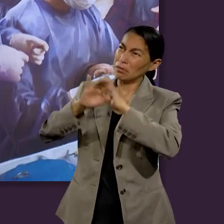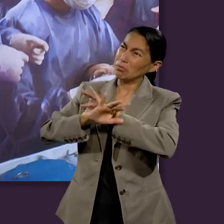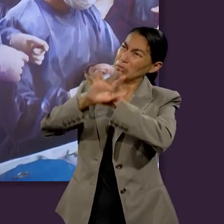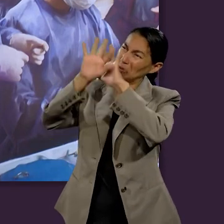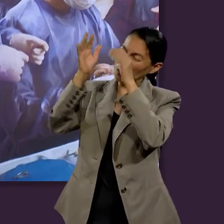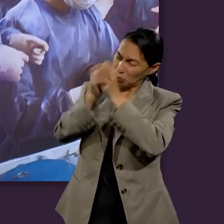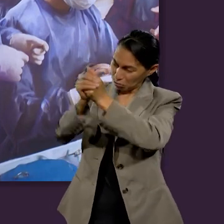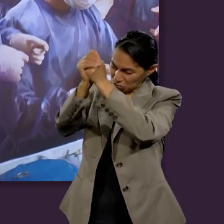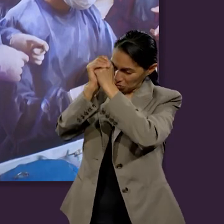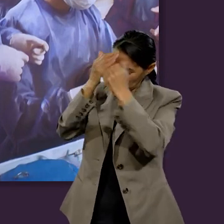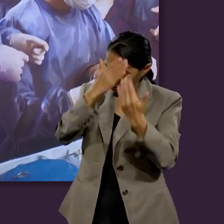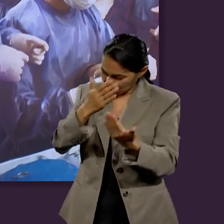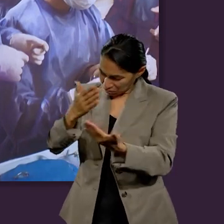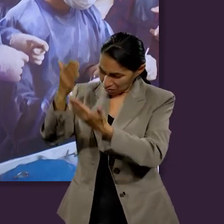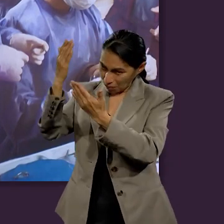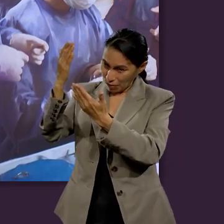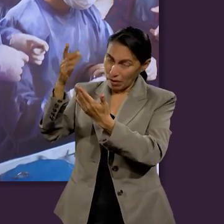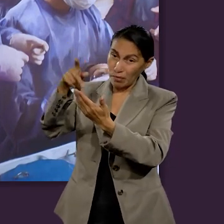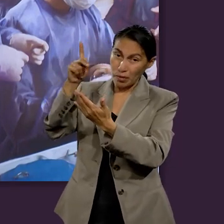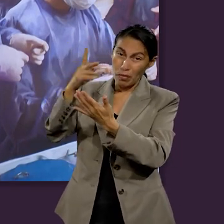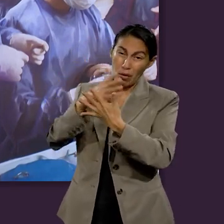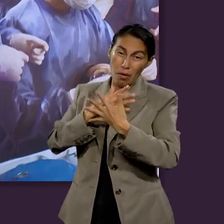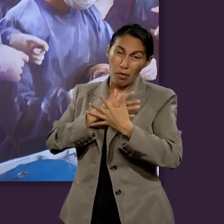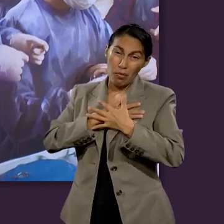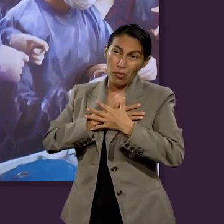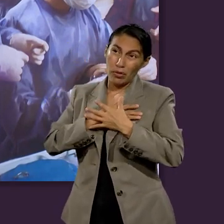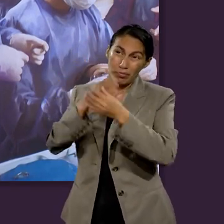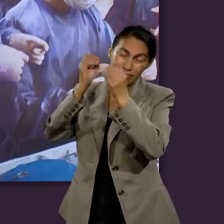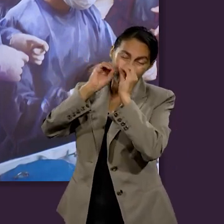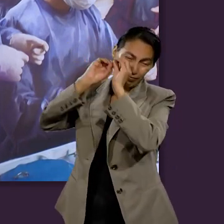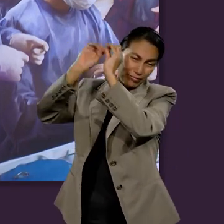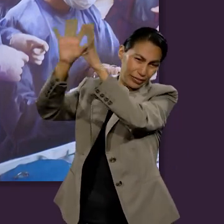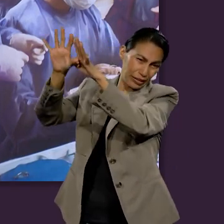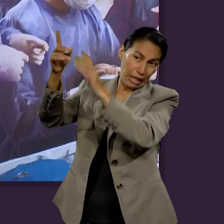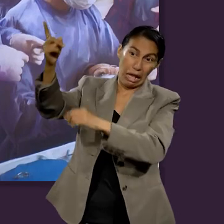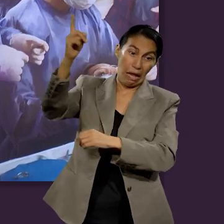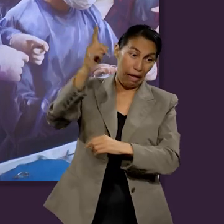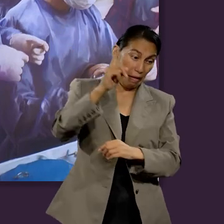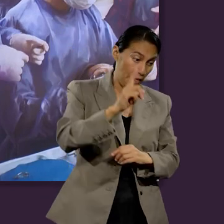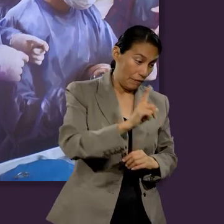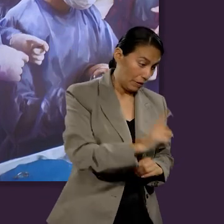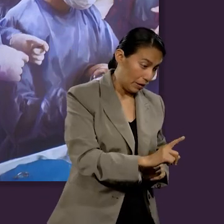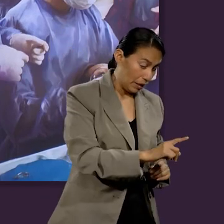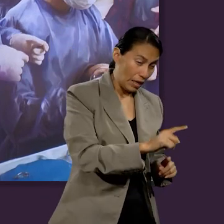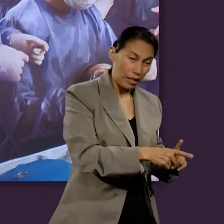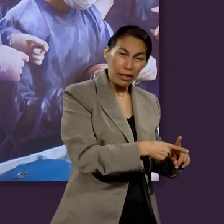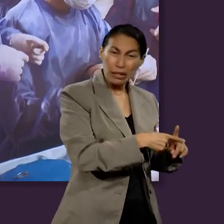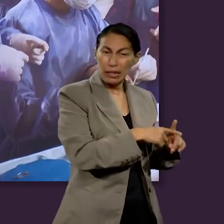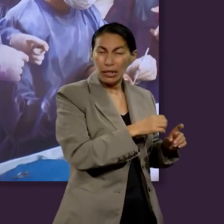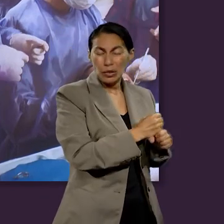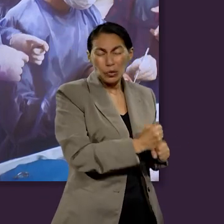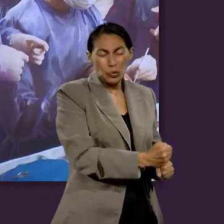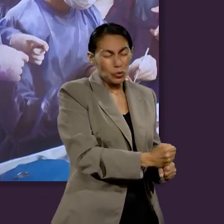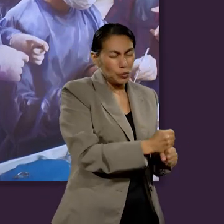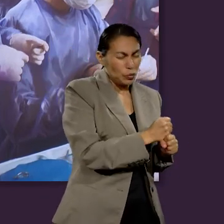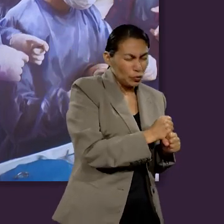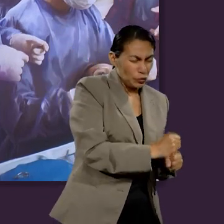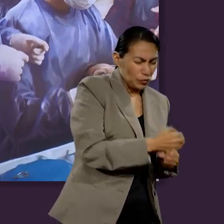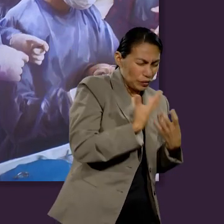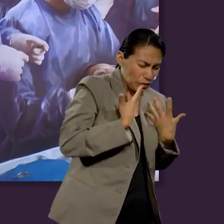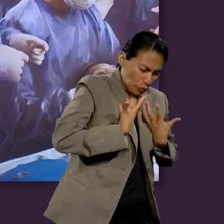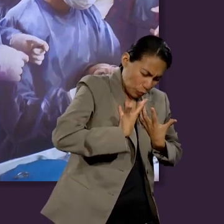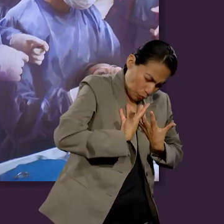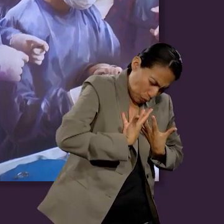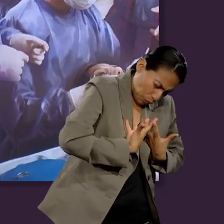absoluto, condescendió por amor a bajar y morir de una forma tan cruel, yo quiero entender y aprender